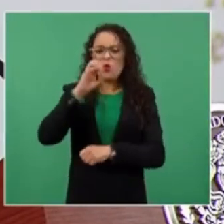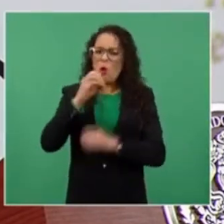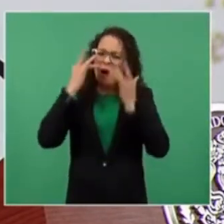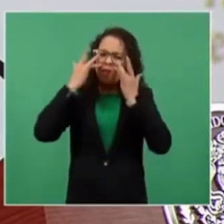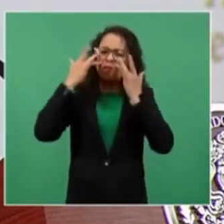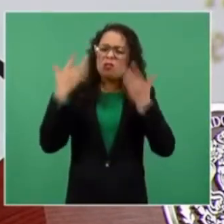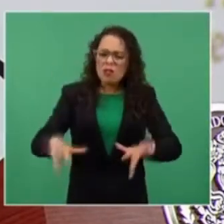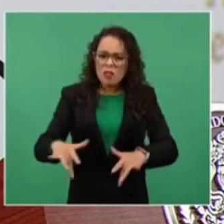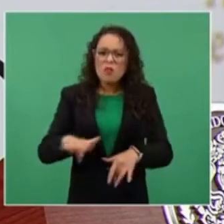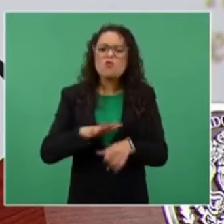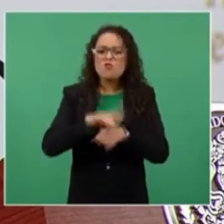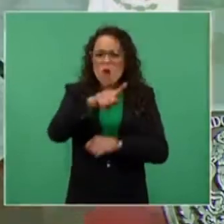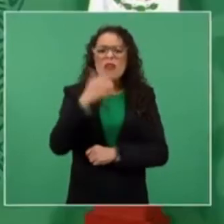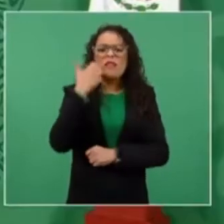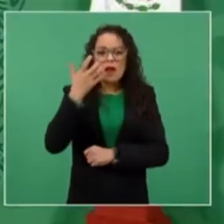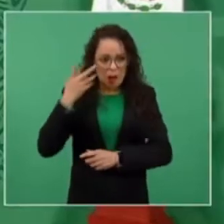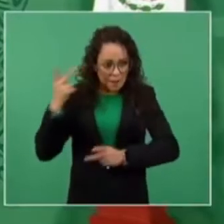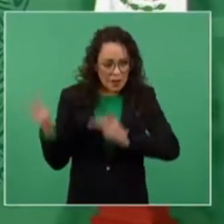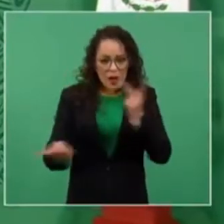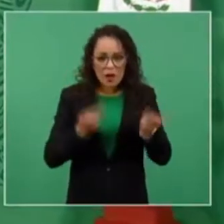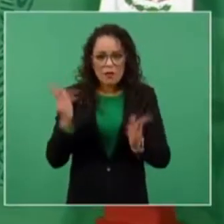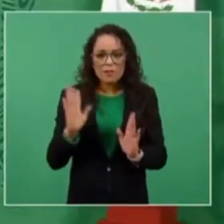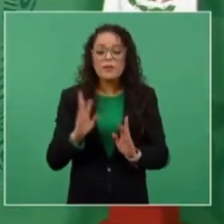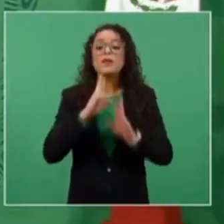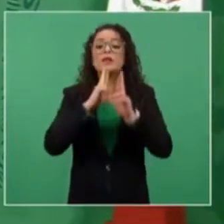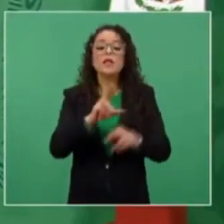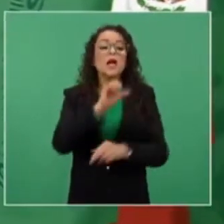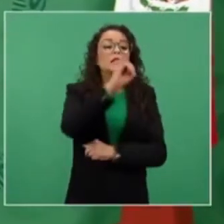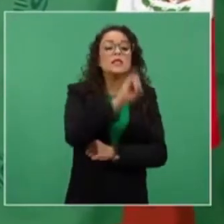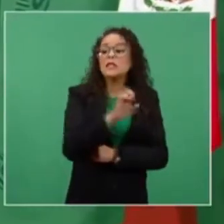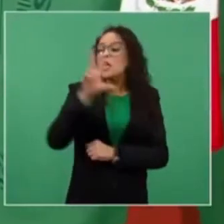nada más sí o no que continúe sí